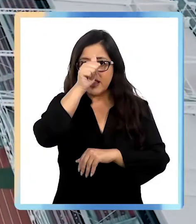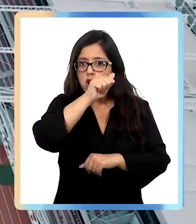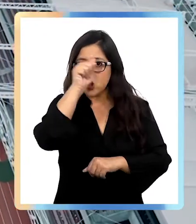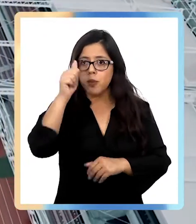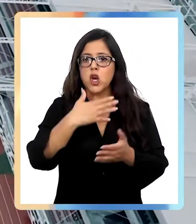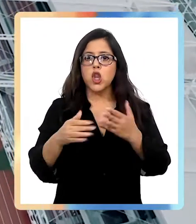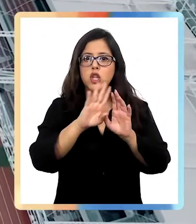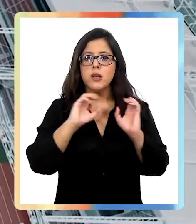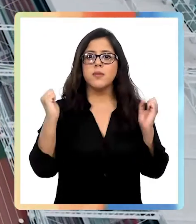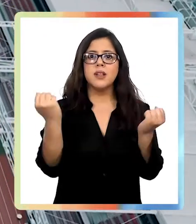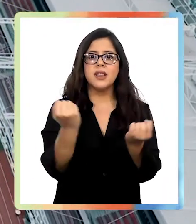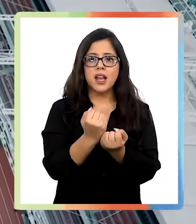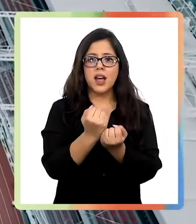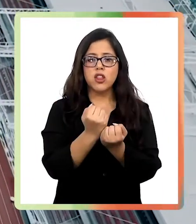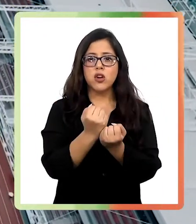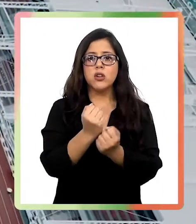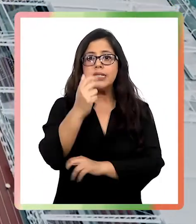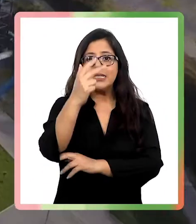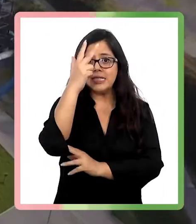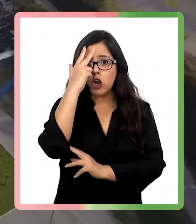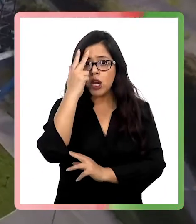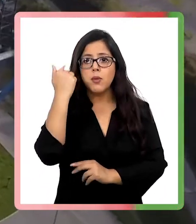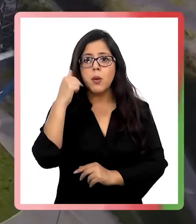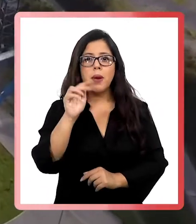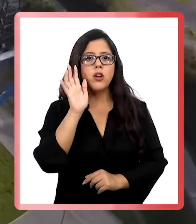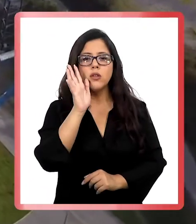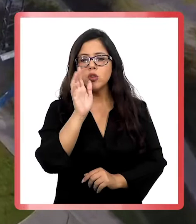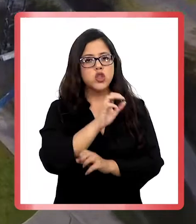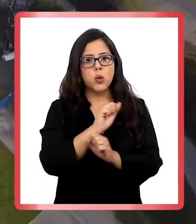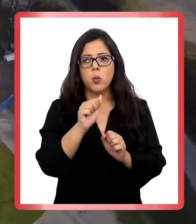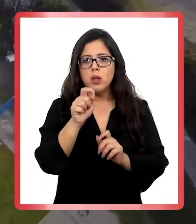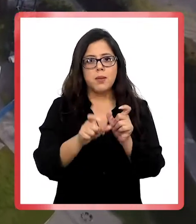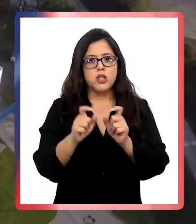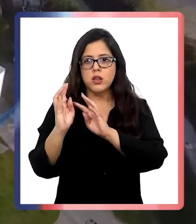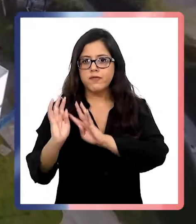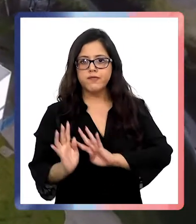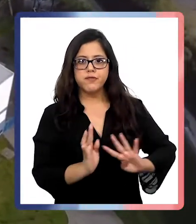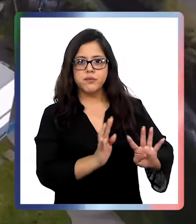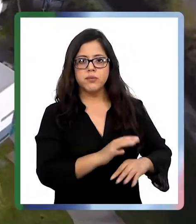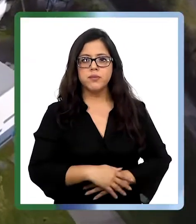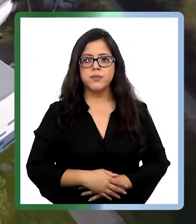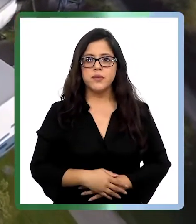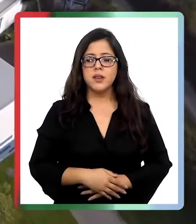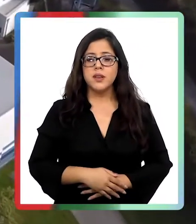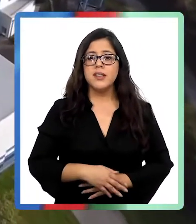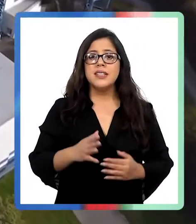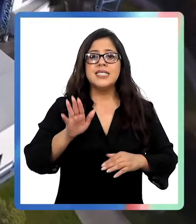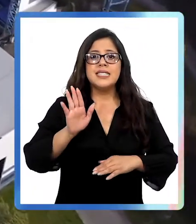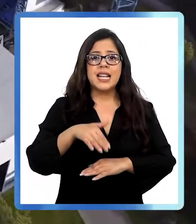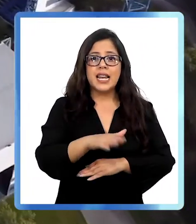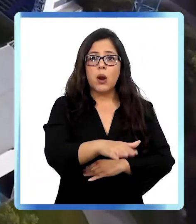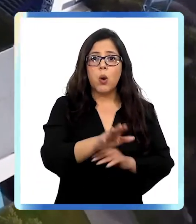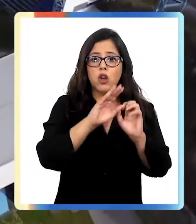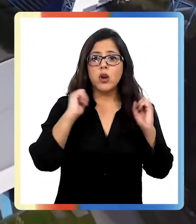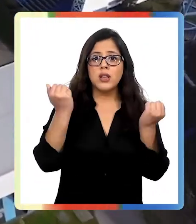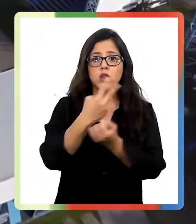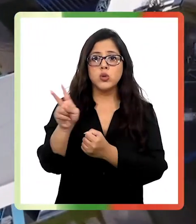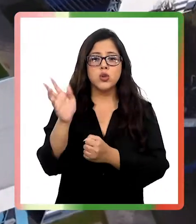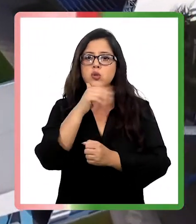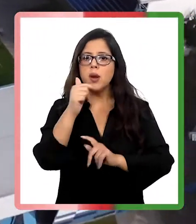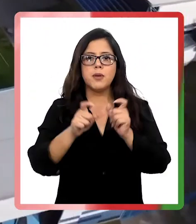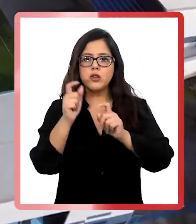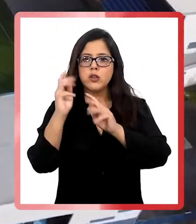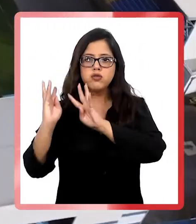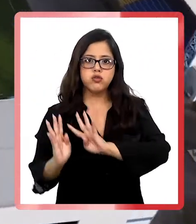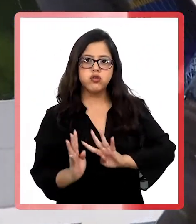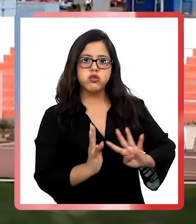en la capital de la región de Coquimbo pero sin público. En Talcahuano, el estadio Cap Acero tampoco tendrá hinchas para el duelo entre